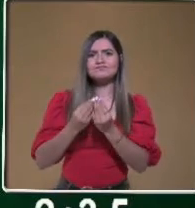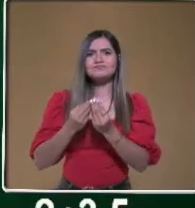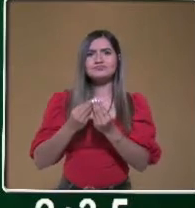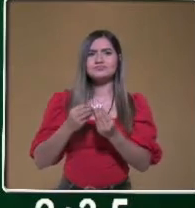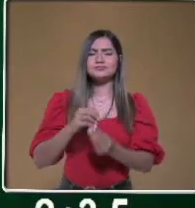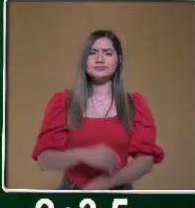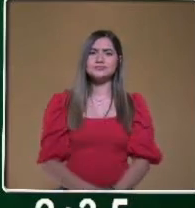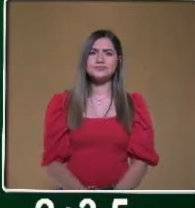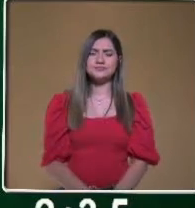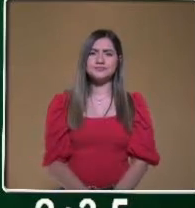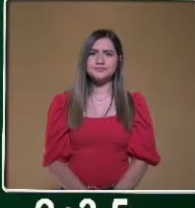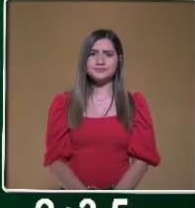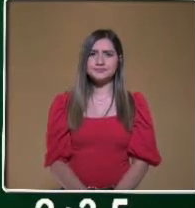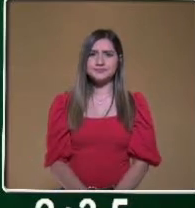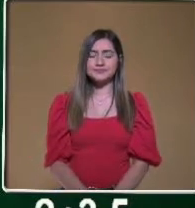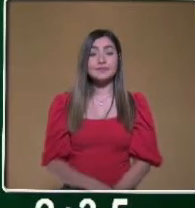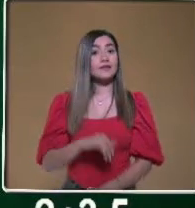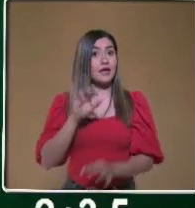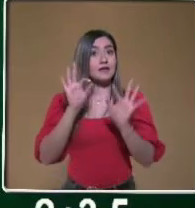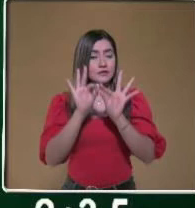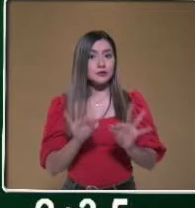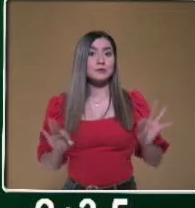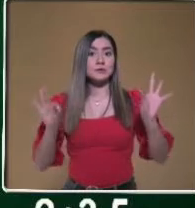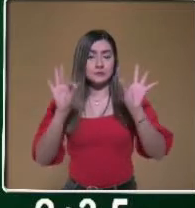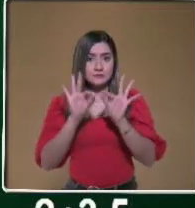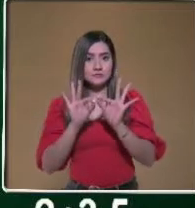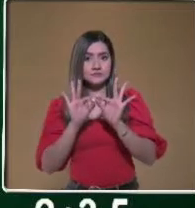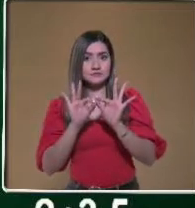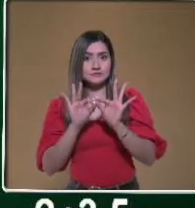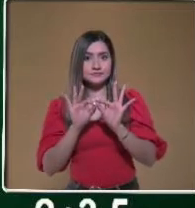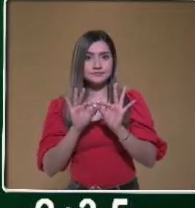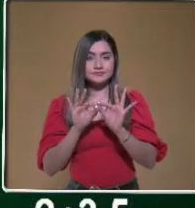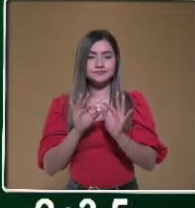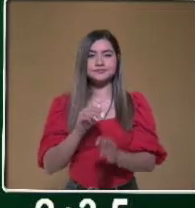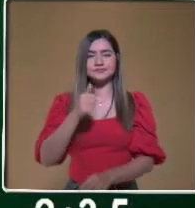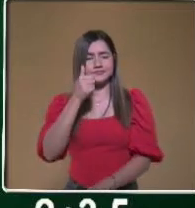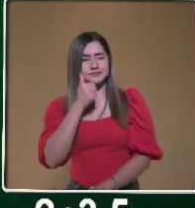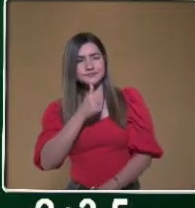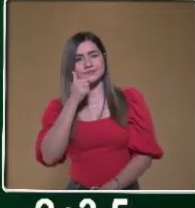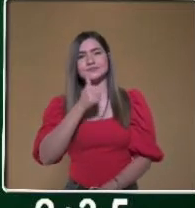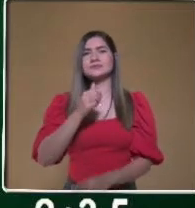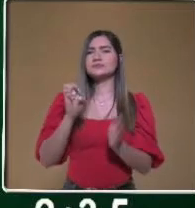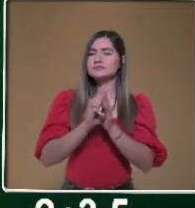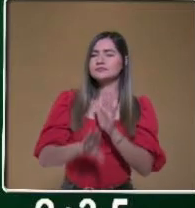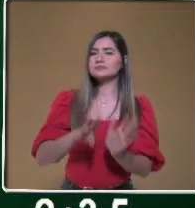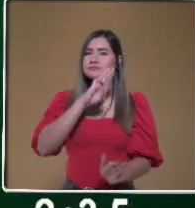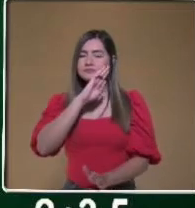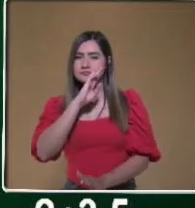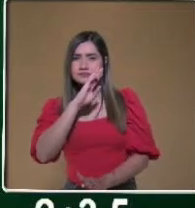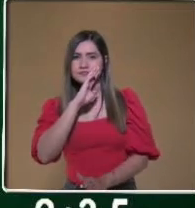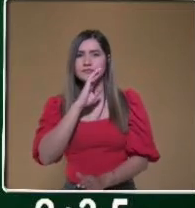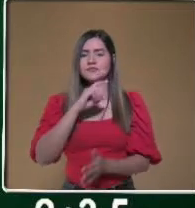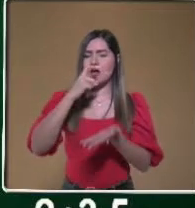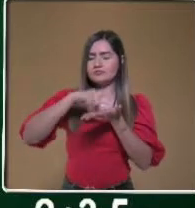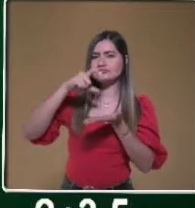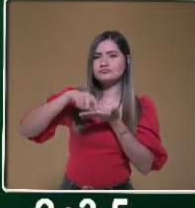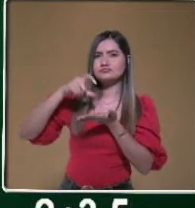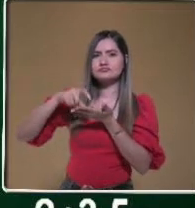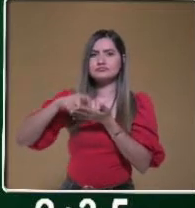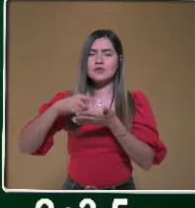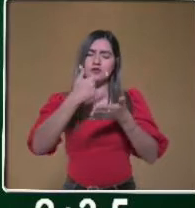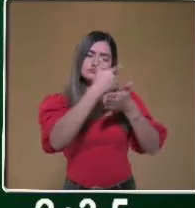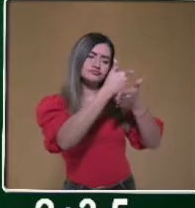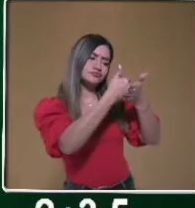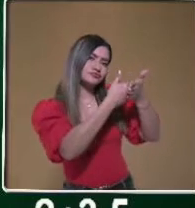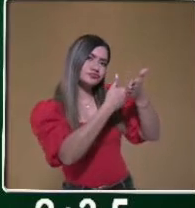Y bueno, aquí maestra es bien importante. Por lo regular, cuando mamá va a ir a hacer las compras, realiza una lista